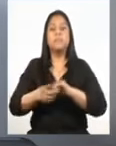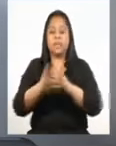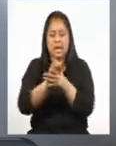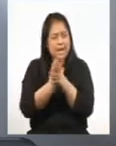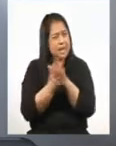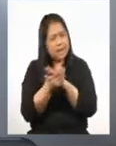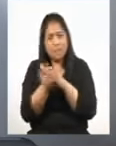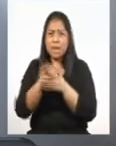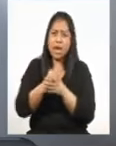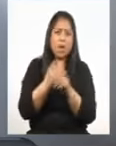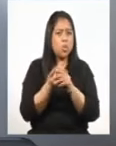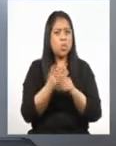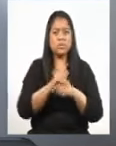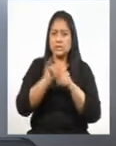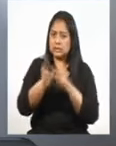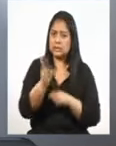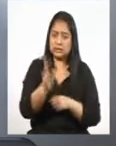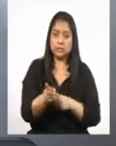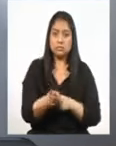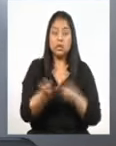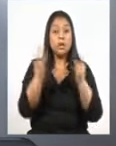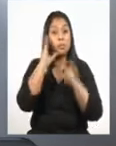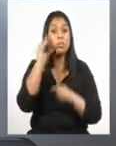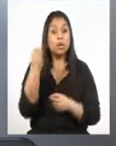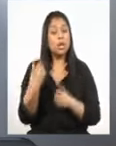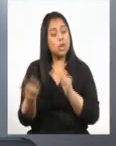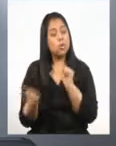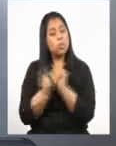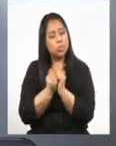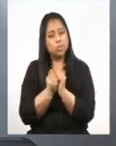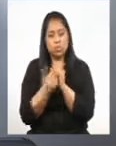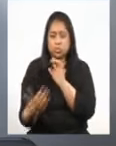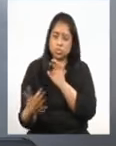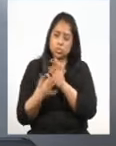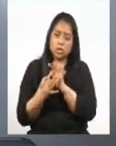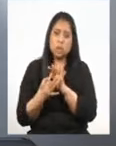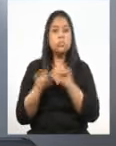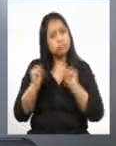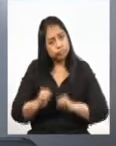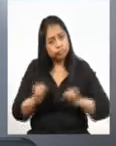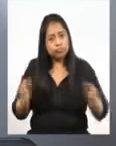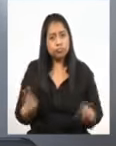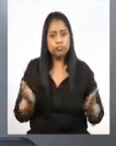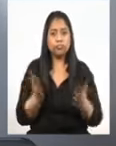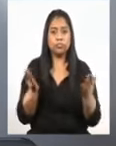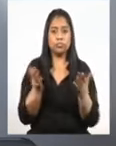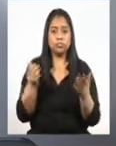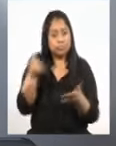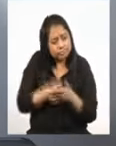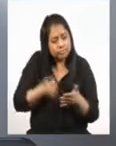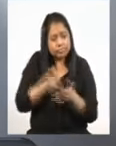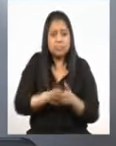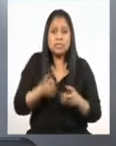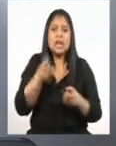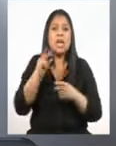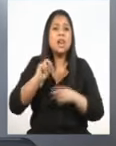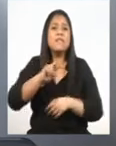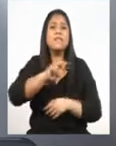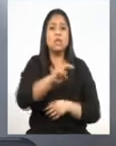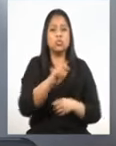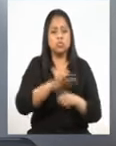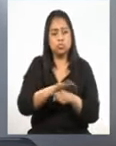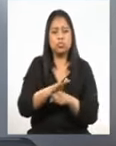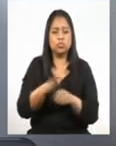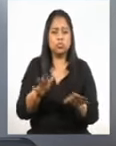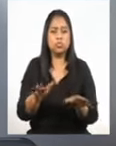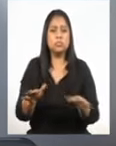vez que podamos. Porque yo sé que juntos, unidos, podemos enfrentar el virus y sacar adelante al país.